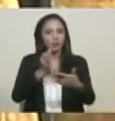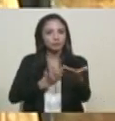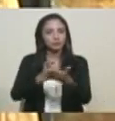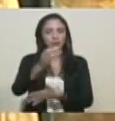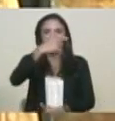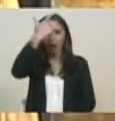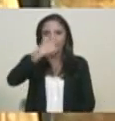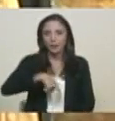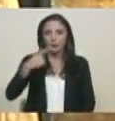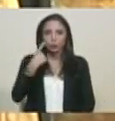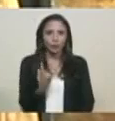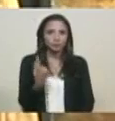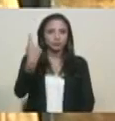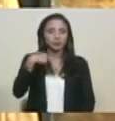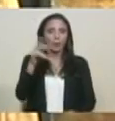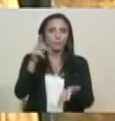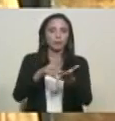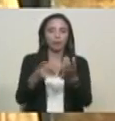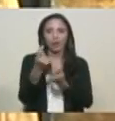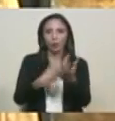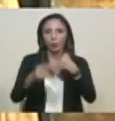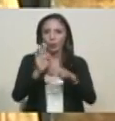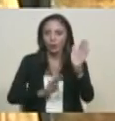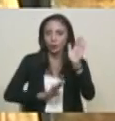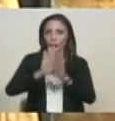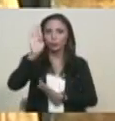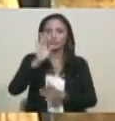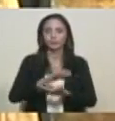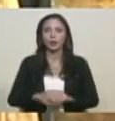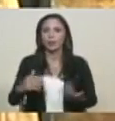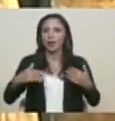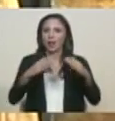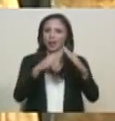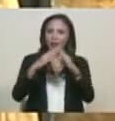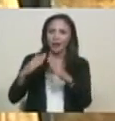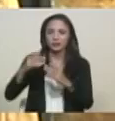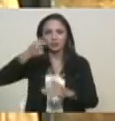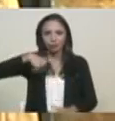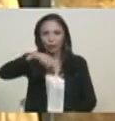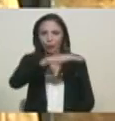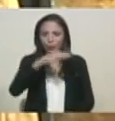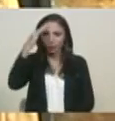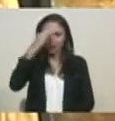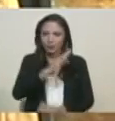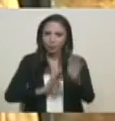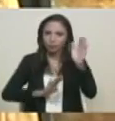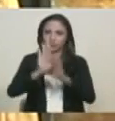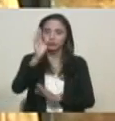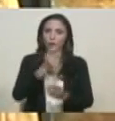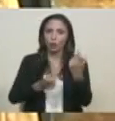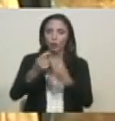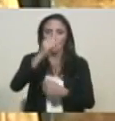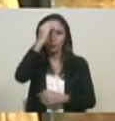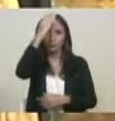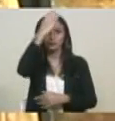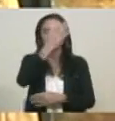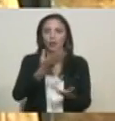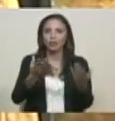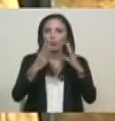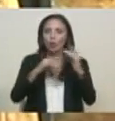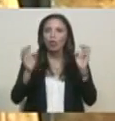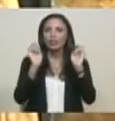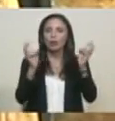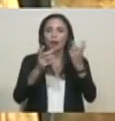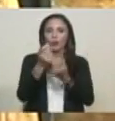al ser humano, a la sociedad en el centro. En economía para la vida, para el vivir viviendo. El pueblo tiene que convertirse en experto en toda esta materia.